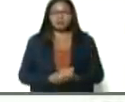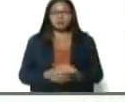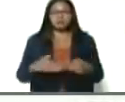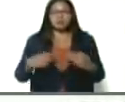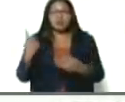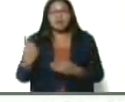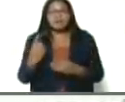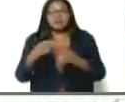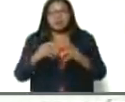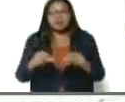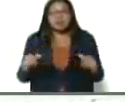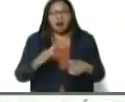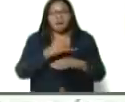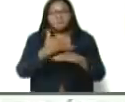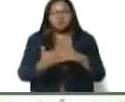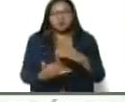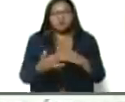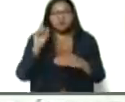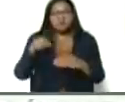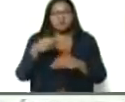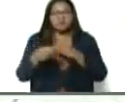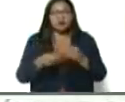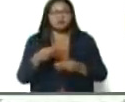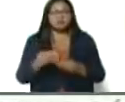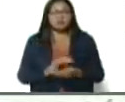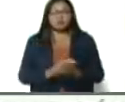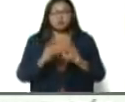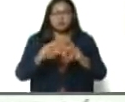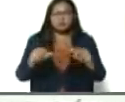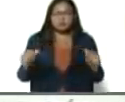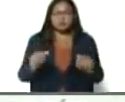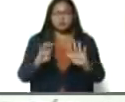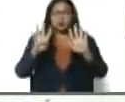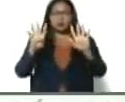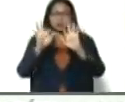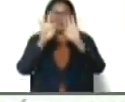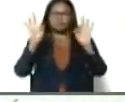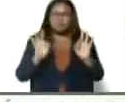hay que entregarlo con proyectos. Hay que entregar la tierra con los nueve vértices.